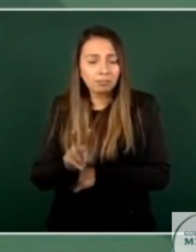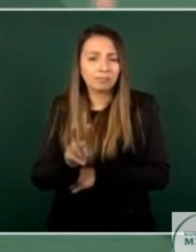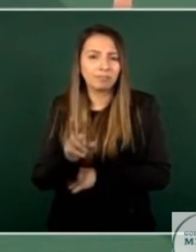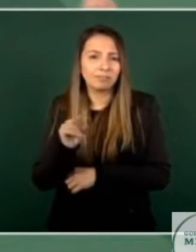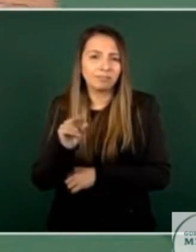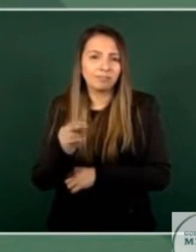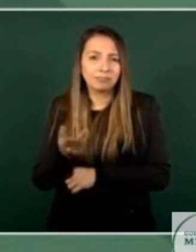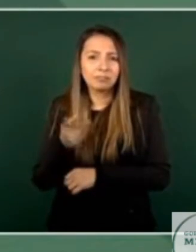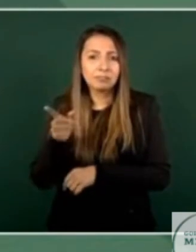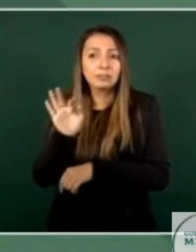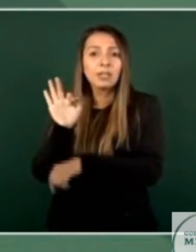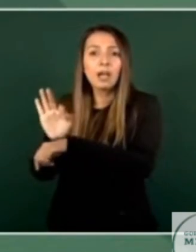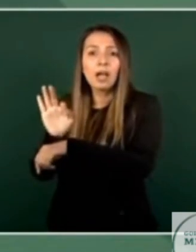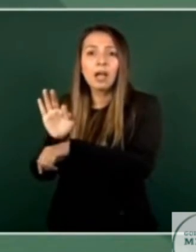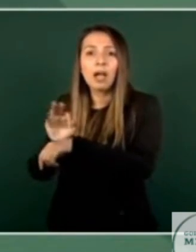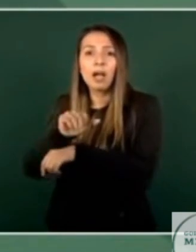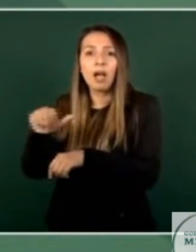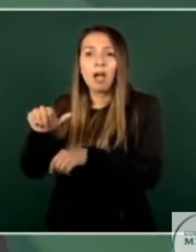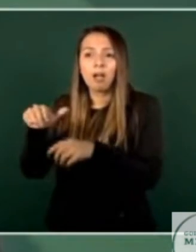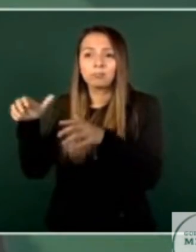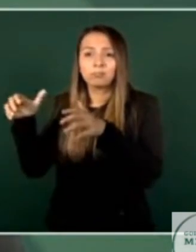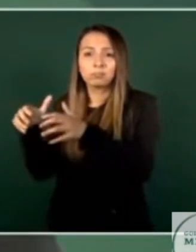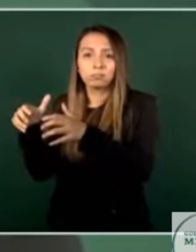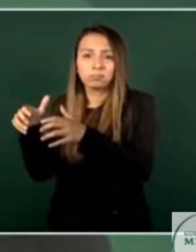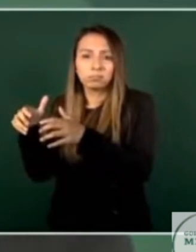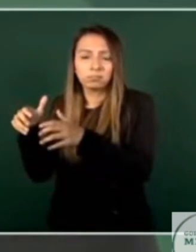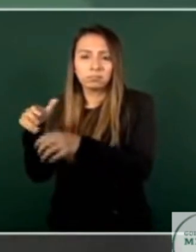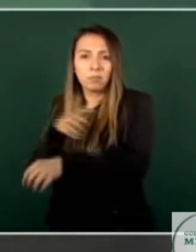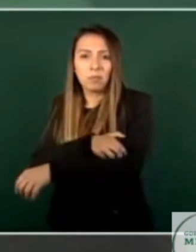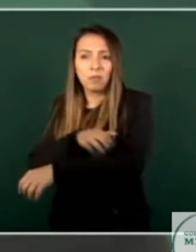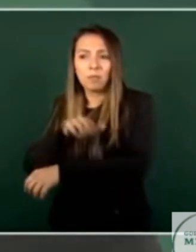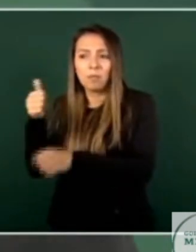defienden a grupos de intereses creados defienden